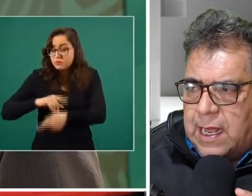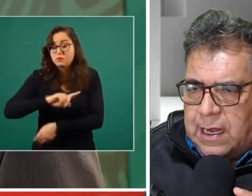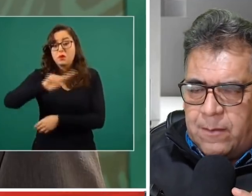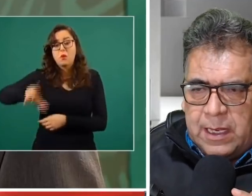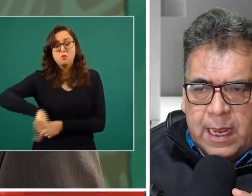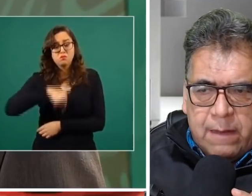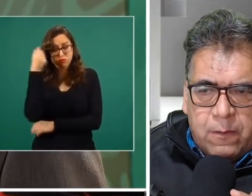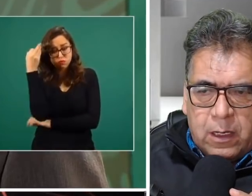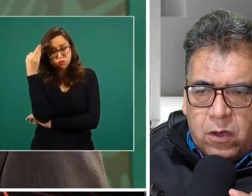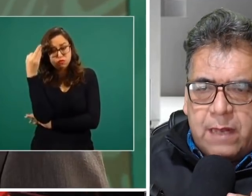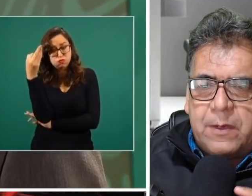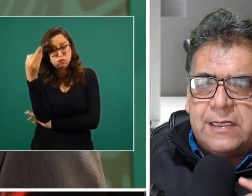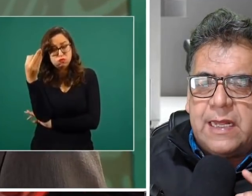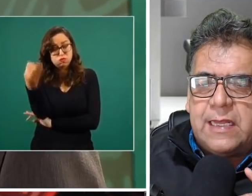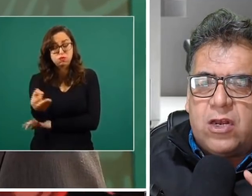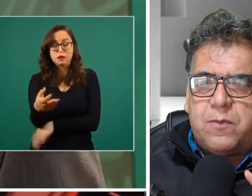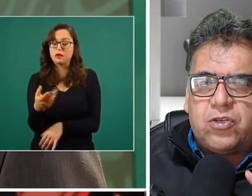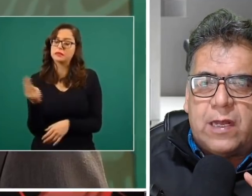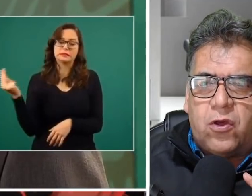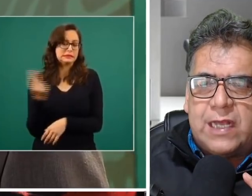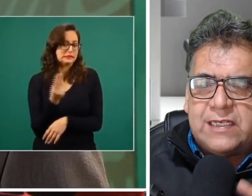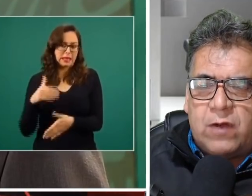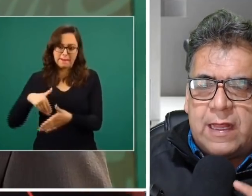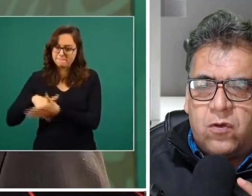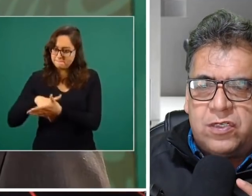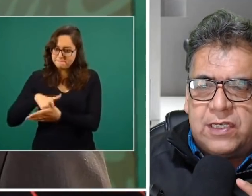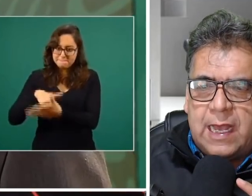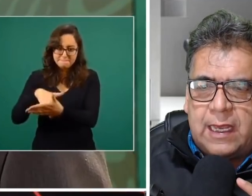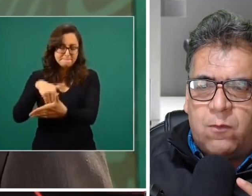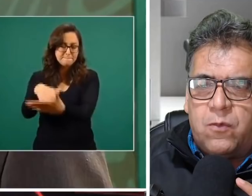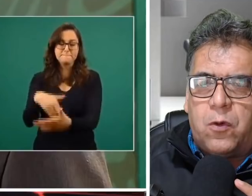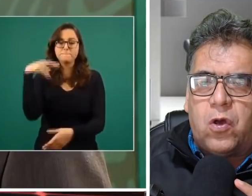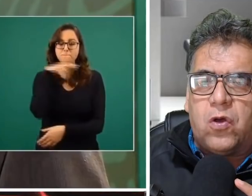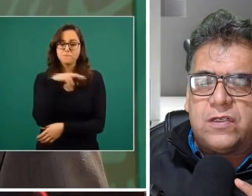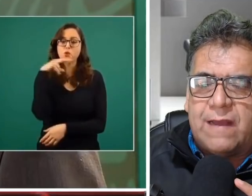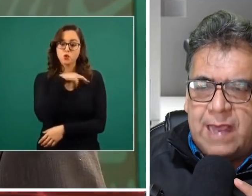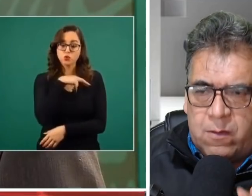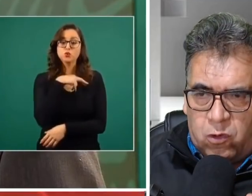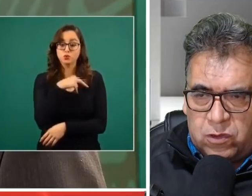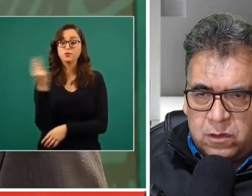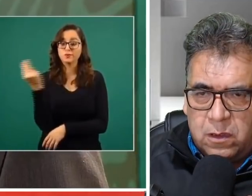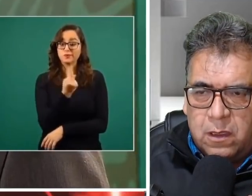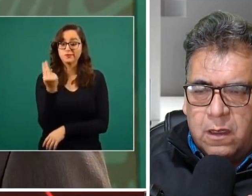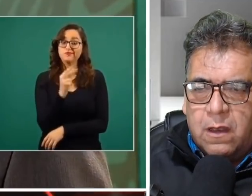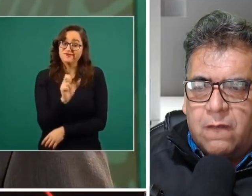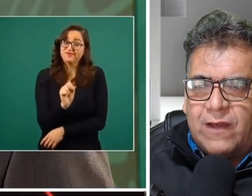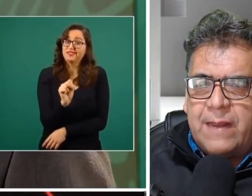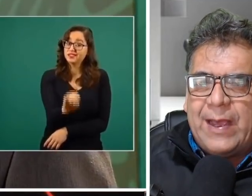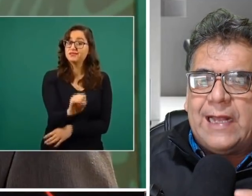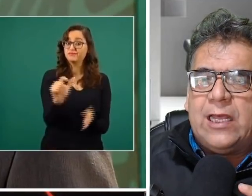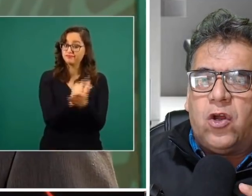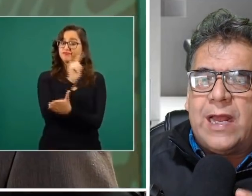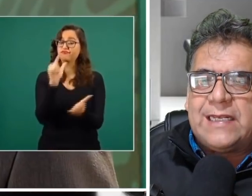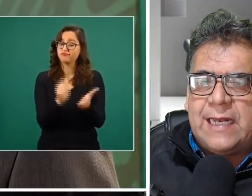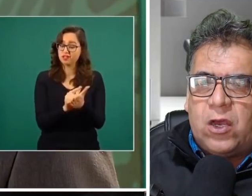ir a la mañanera porque hoy el presidente López Obrador hace una denuncia que muy pocos sabíamos. Felipe